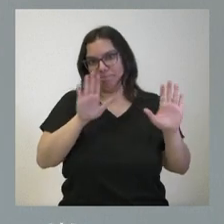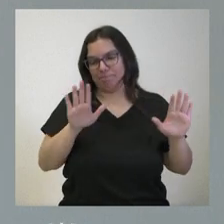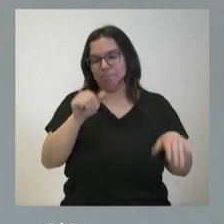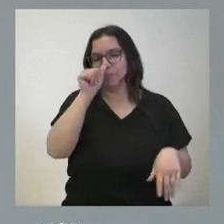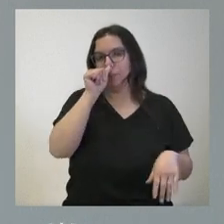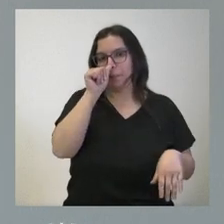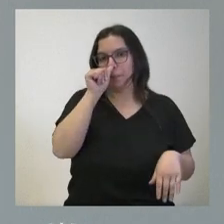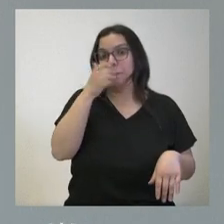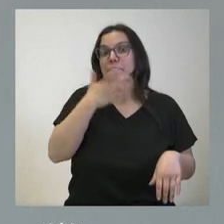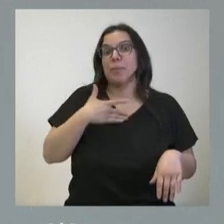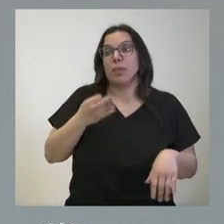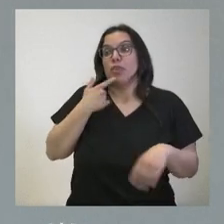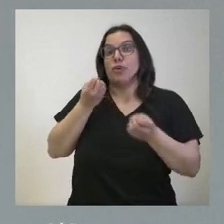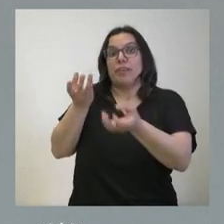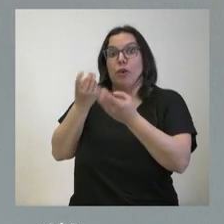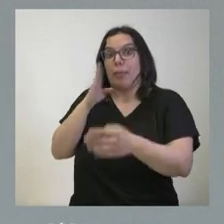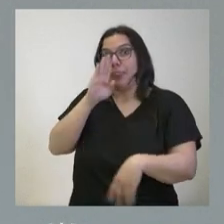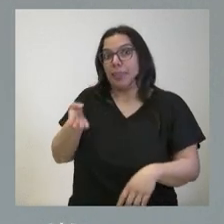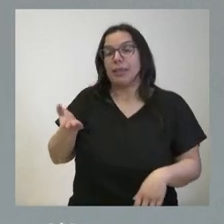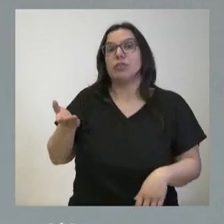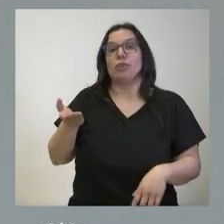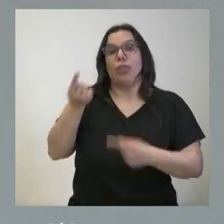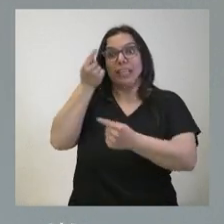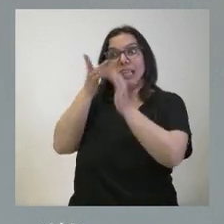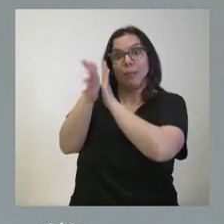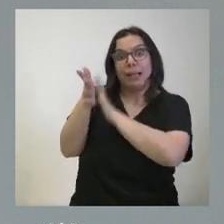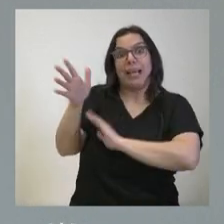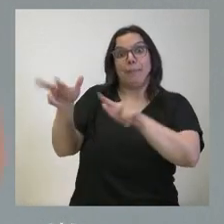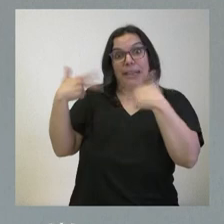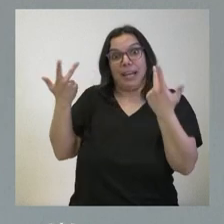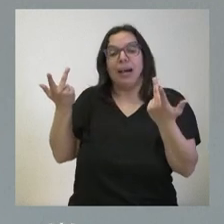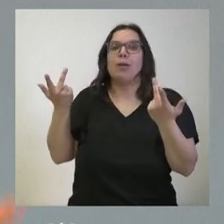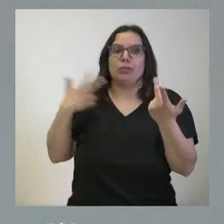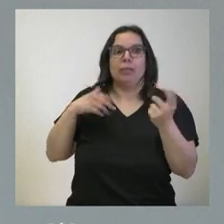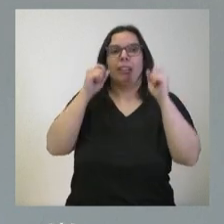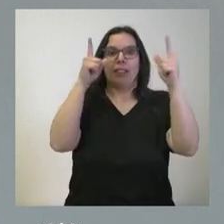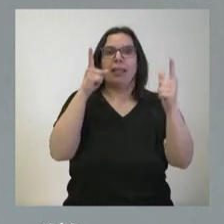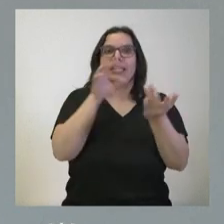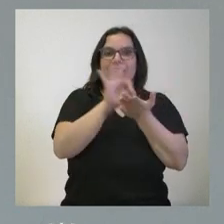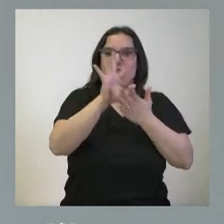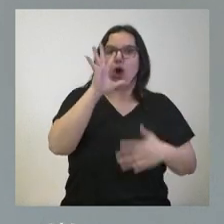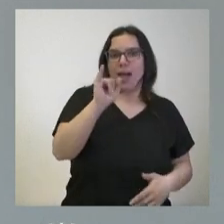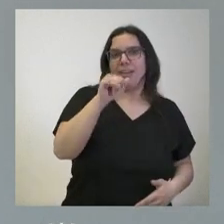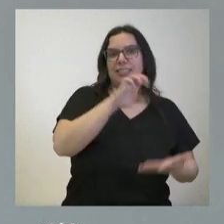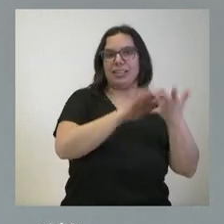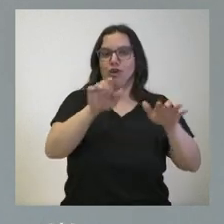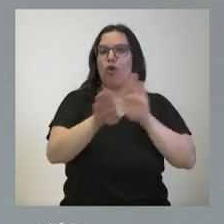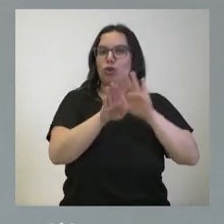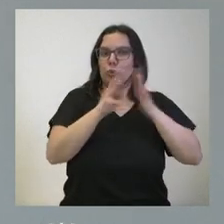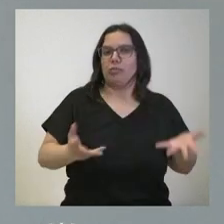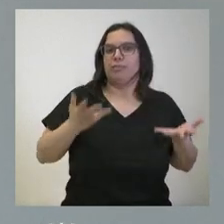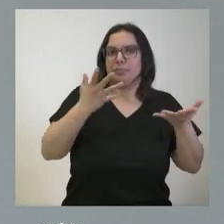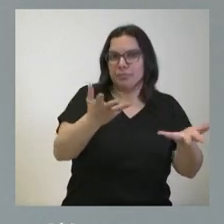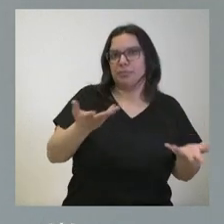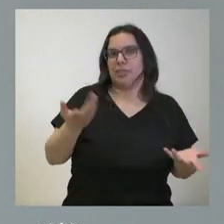Quizás si le pudiéramos informar a la vicepresidenta con más detalle se daría cuenta que es un servicio que se sigue prestando en Castilla y León y por tanto que no es